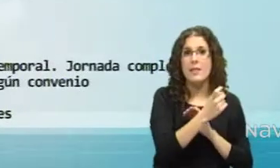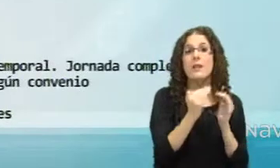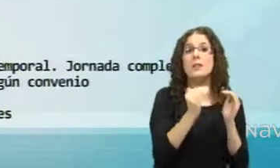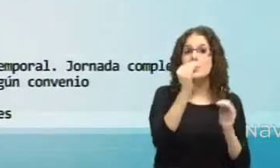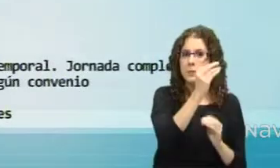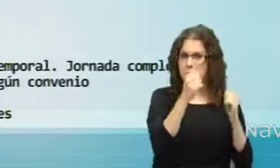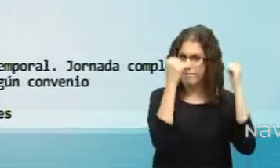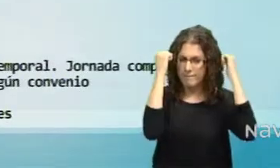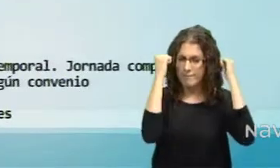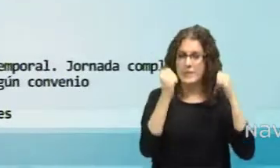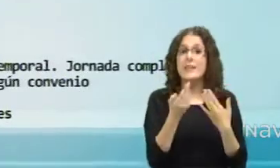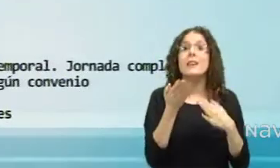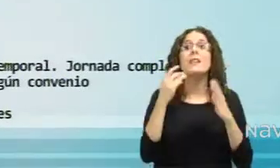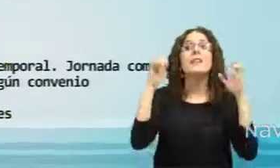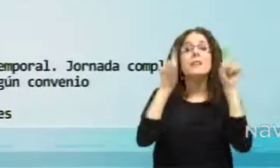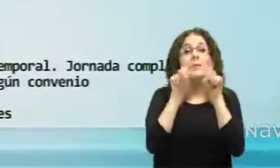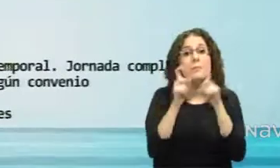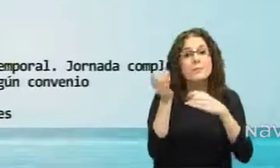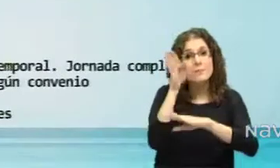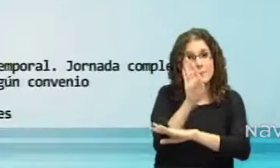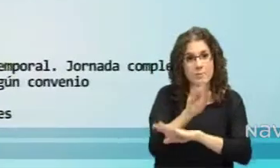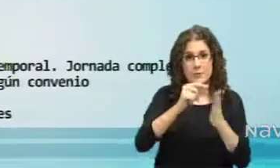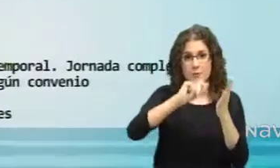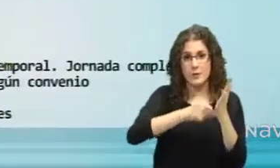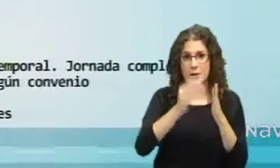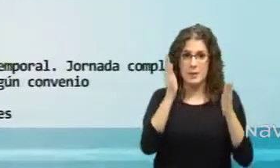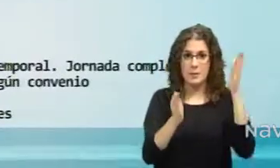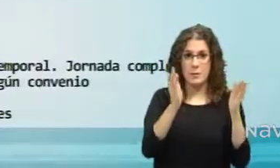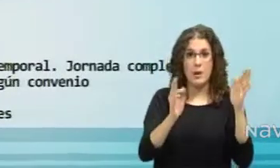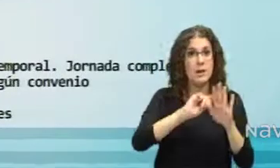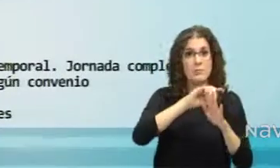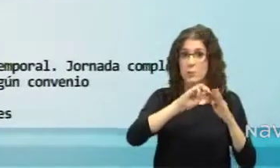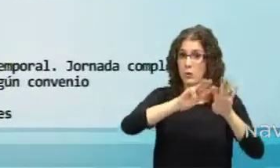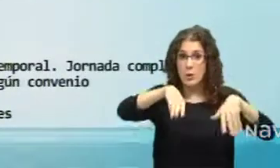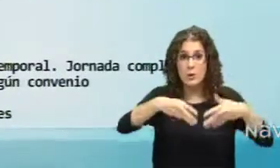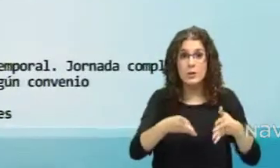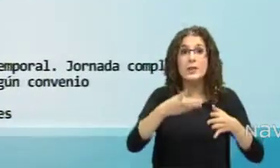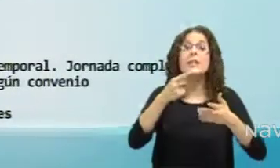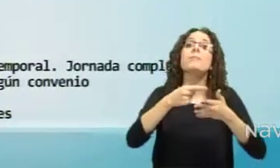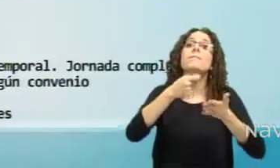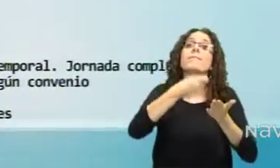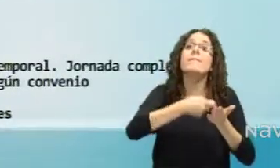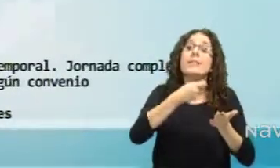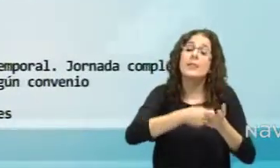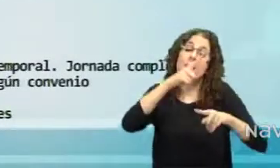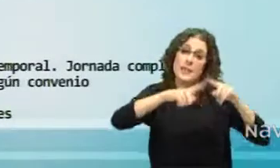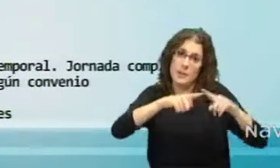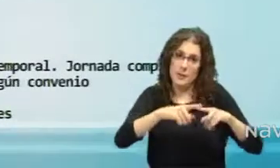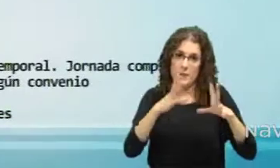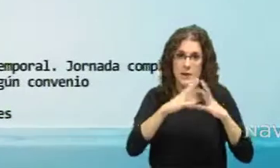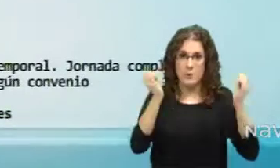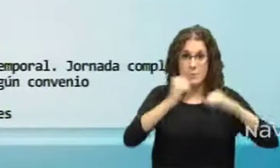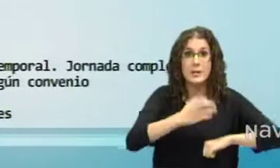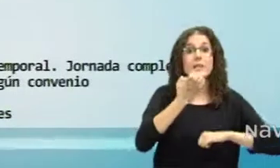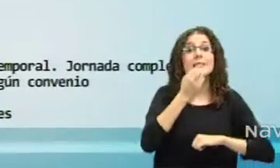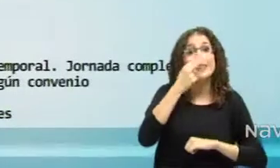La empresa ofrece un contrato temporal a jornada completa en horario partido y salario según convenio. Para responder a la oferta has de hacerlo en el correo